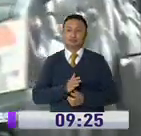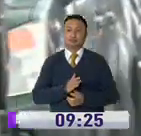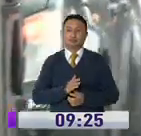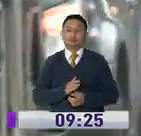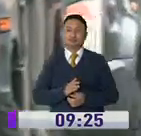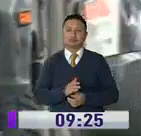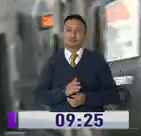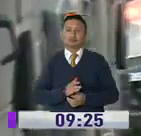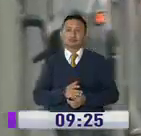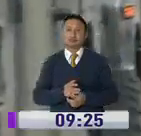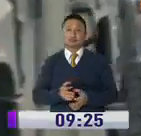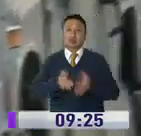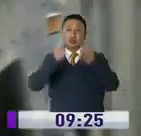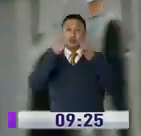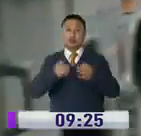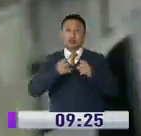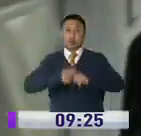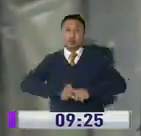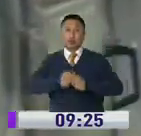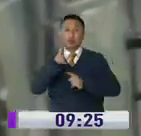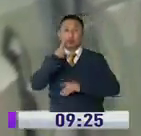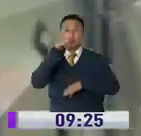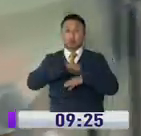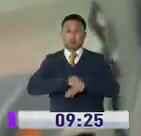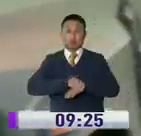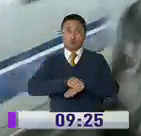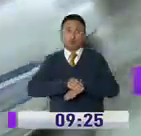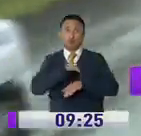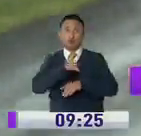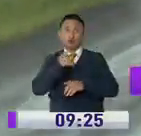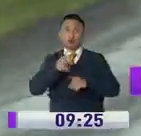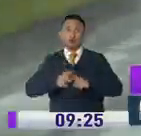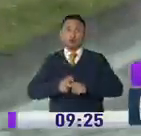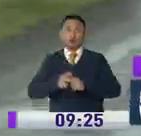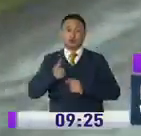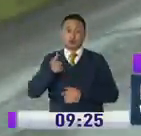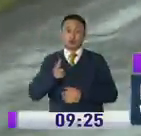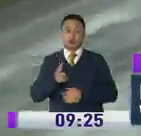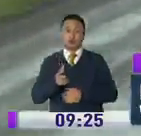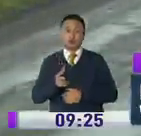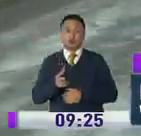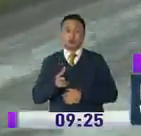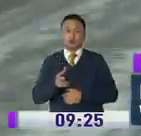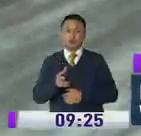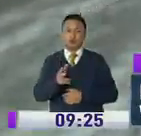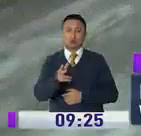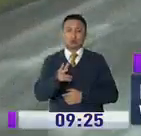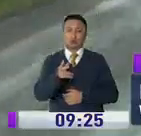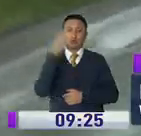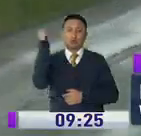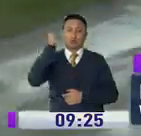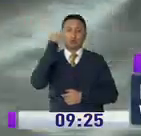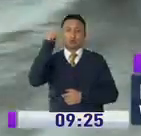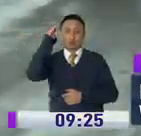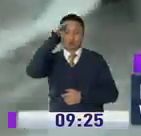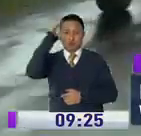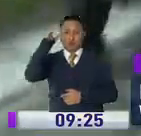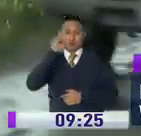A la hora en punto inició el toque de queda. De esta manera empezaron a salir los vehículos militares y policiales.